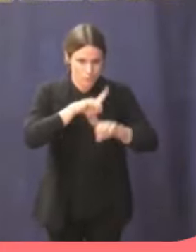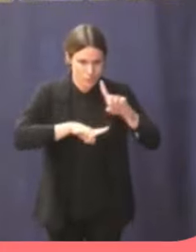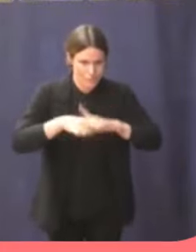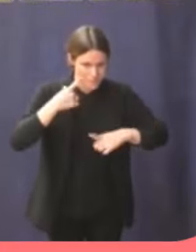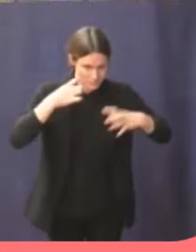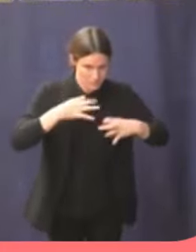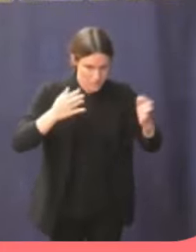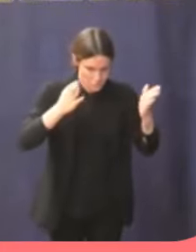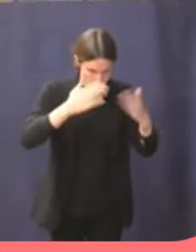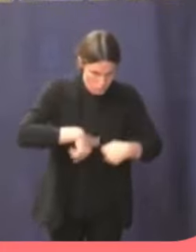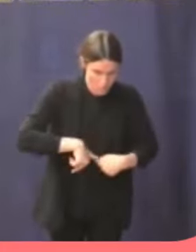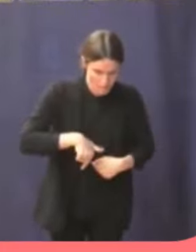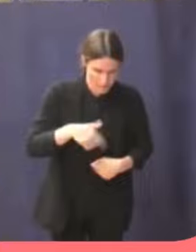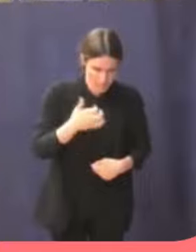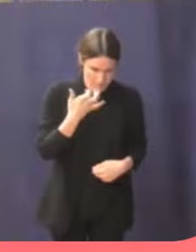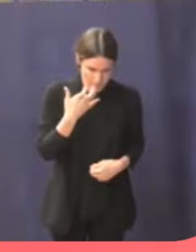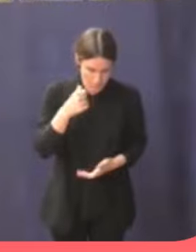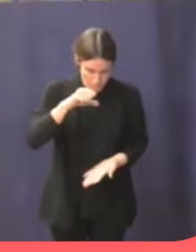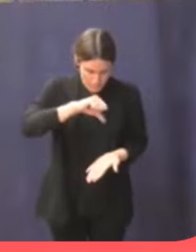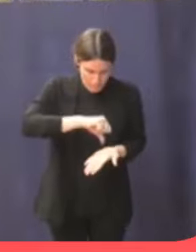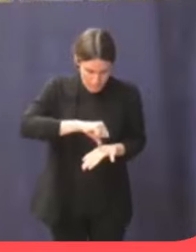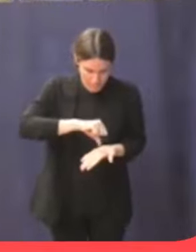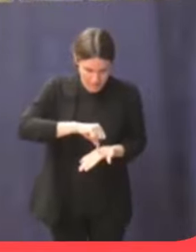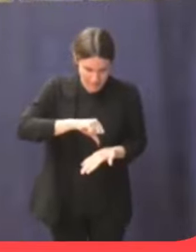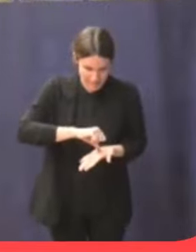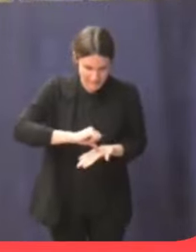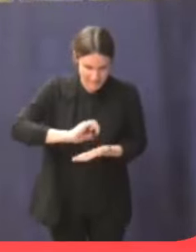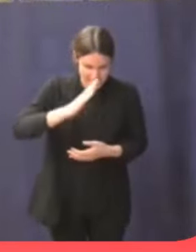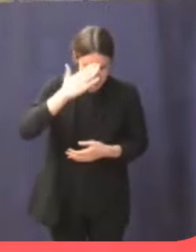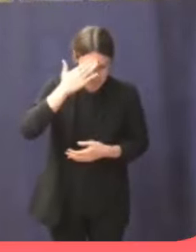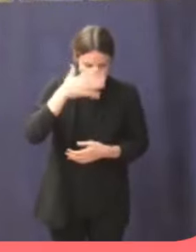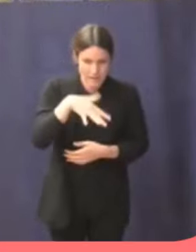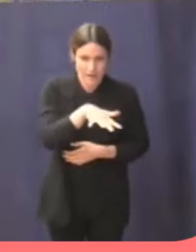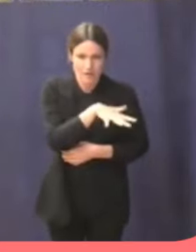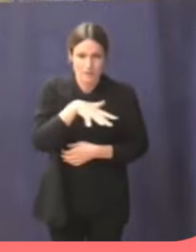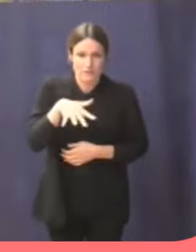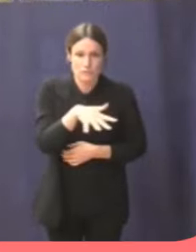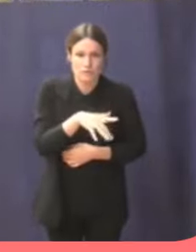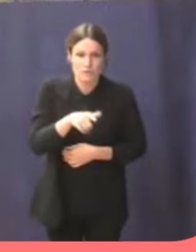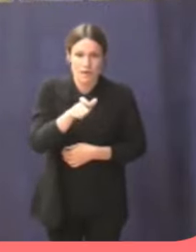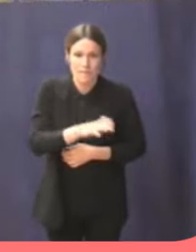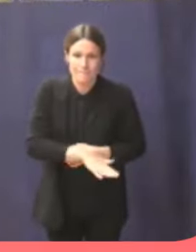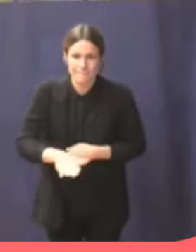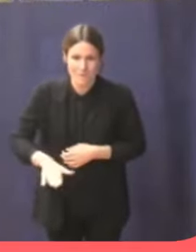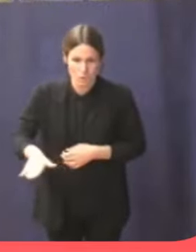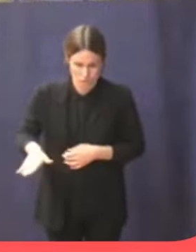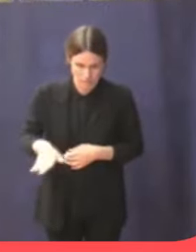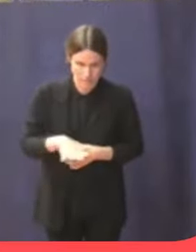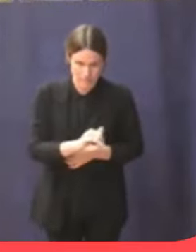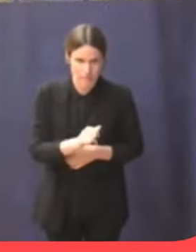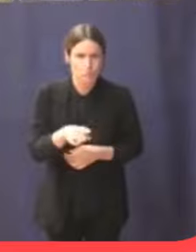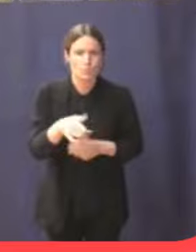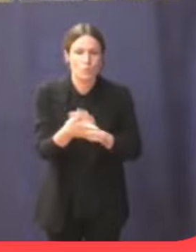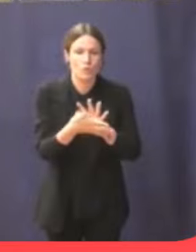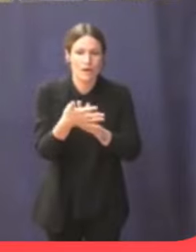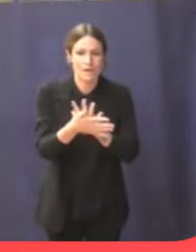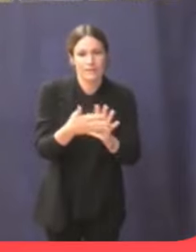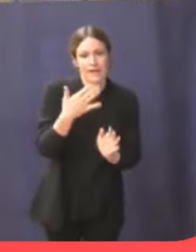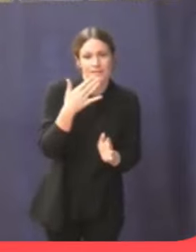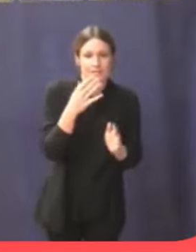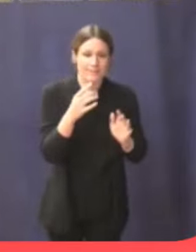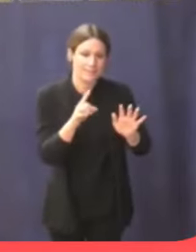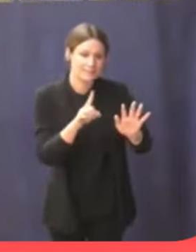una casa, en mitad de un centro urbano, van una serie de menores. ¿Vale? Porque cuando usted habla de menores parece que estamos hablando de 6